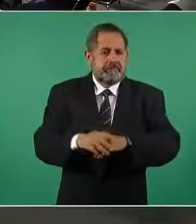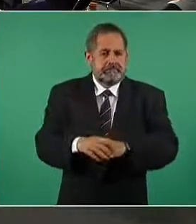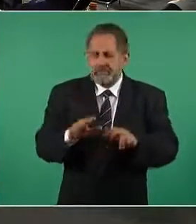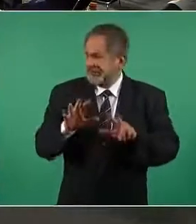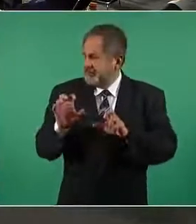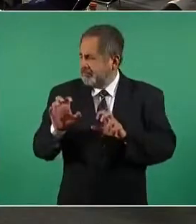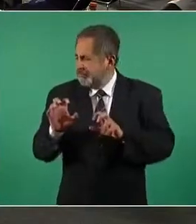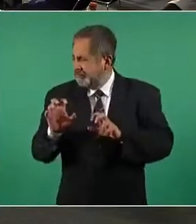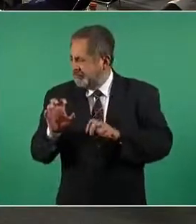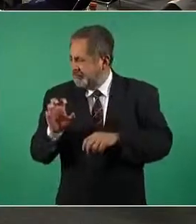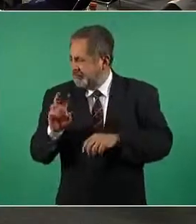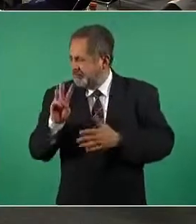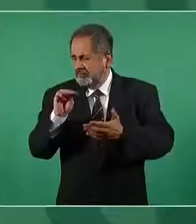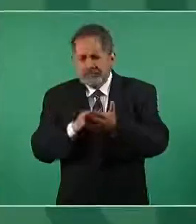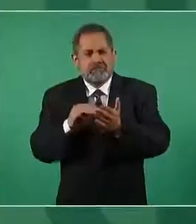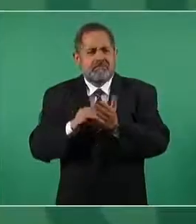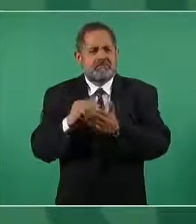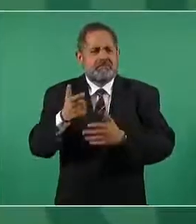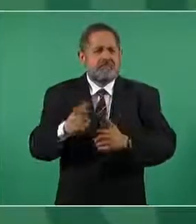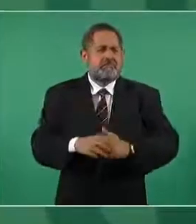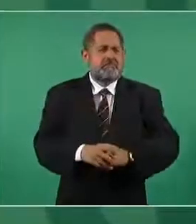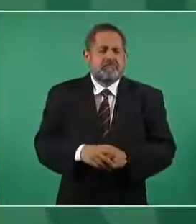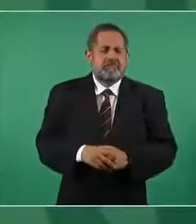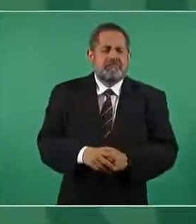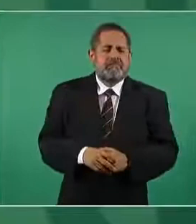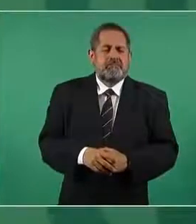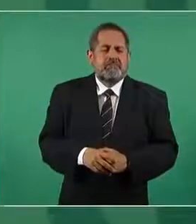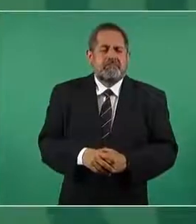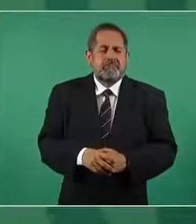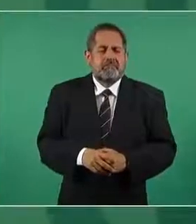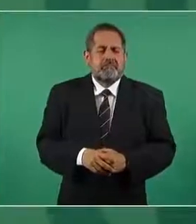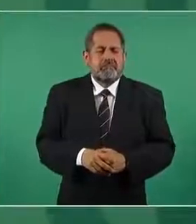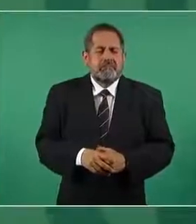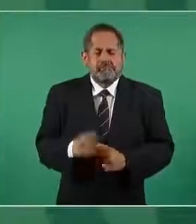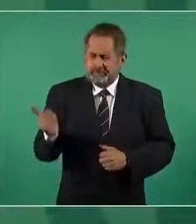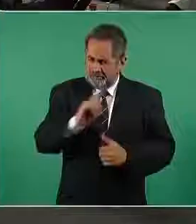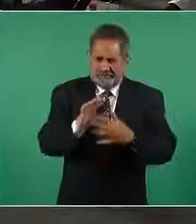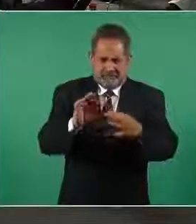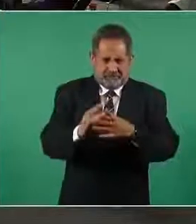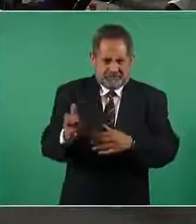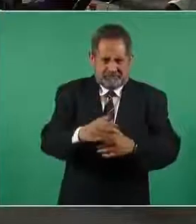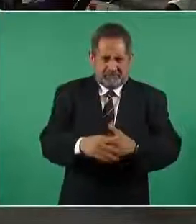ochocientos o tres mil tres mil millones ¿lo explicas?